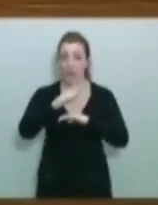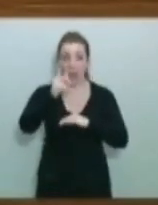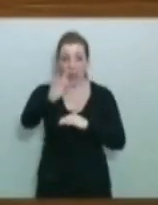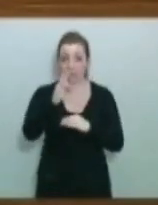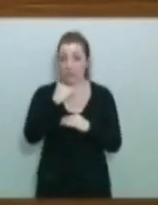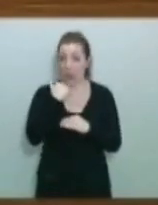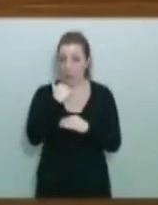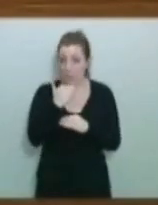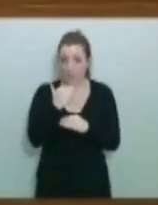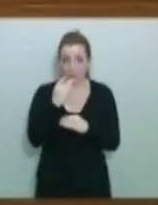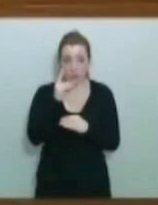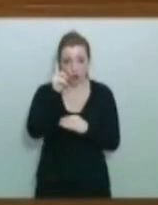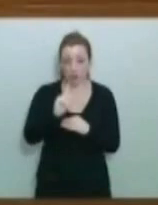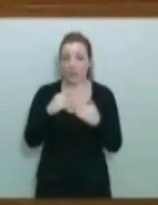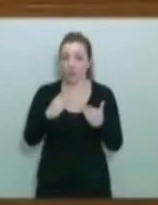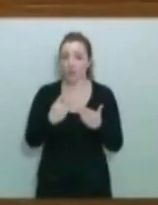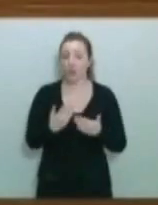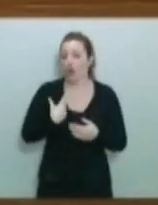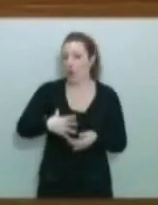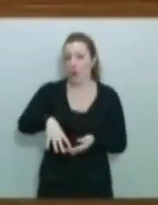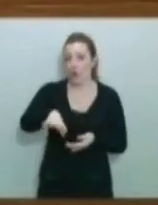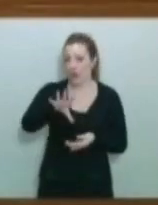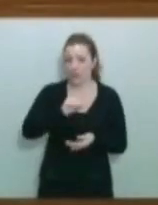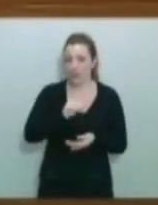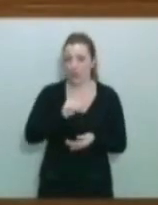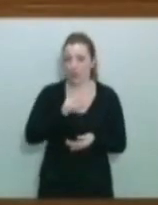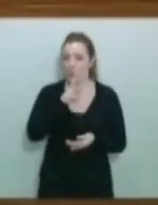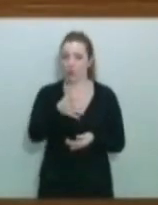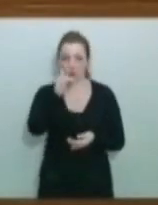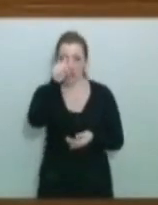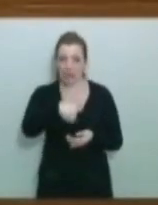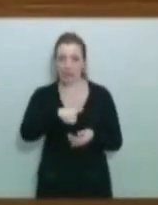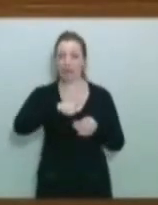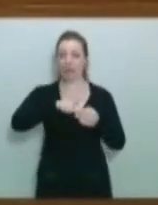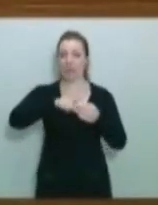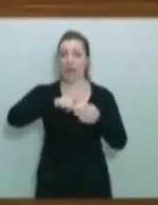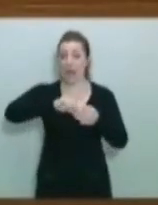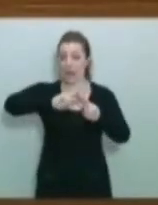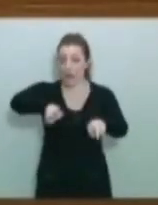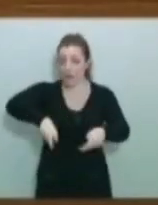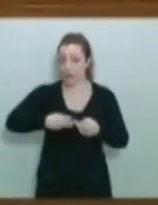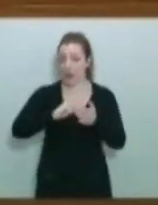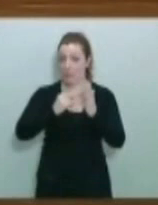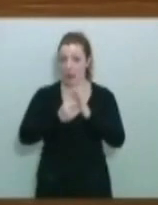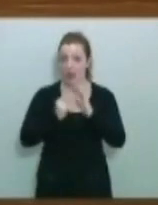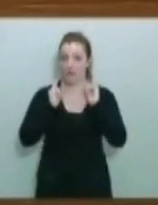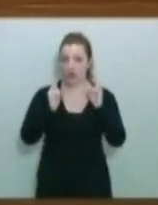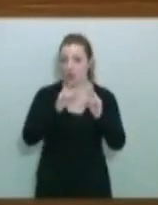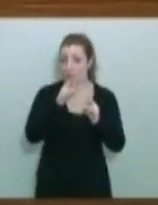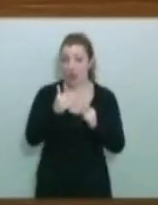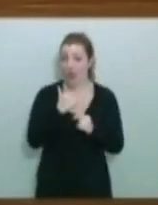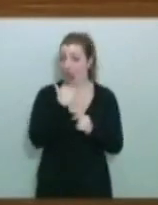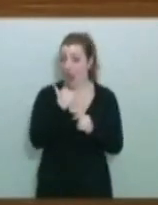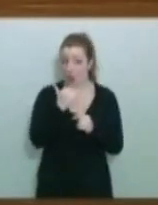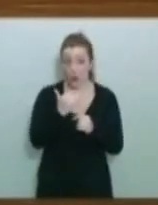previstos. Así que no entiendo las razones por las que se vuelve a traer aquí la reforma del plan forestal, puesto que es algo sobre lo que nosotros